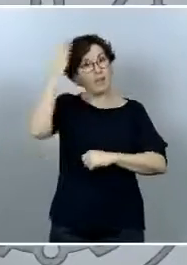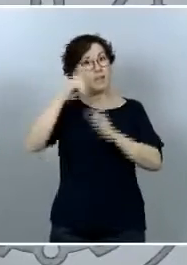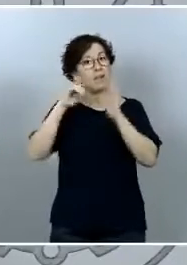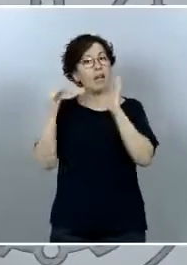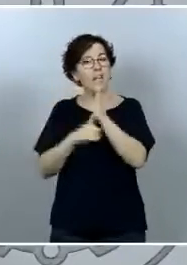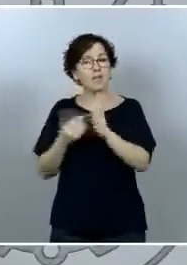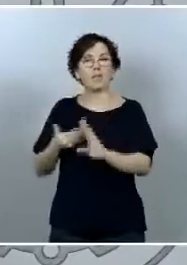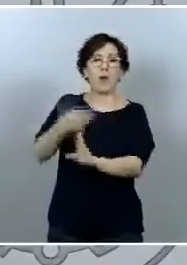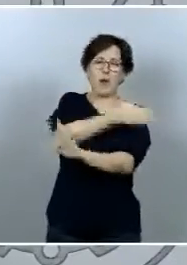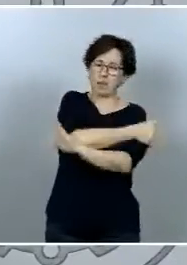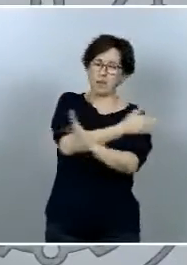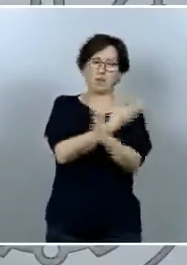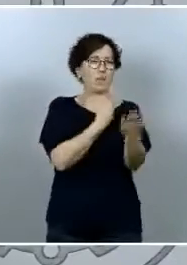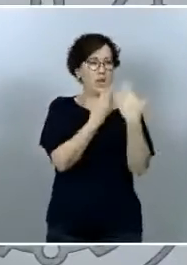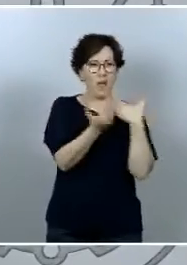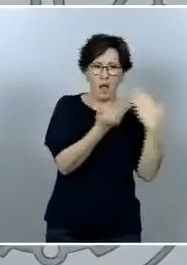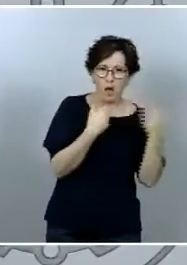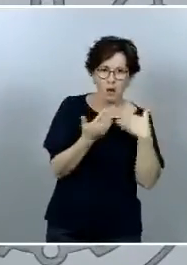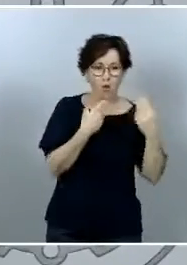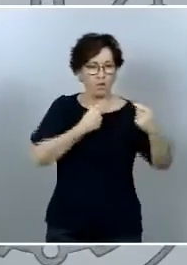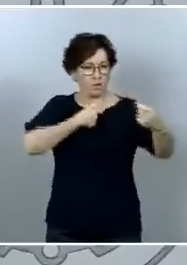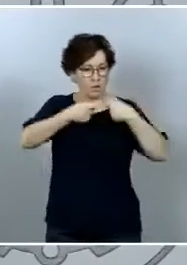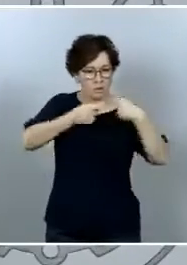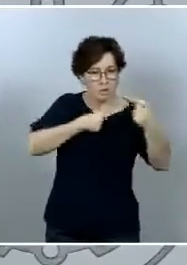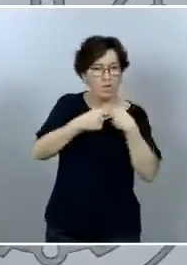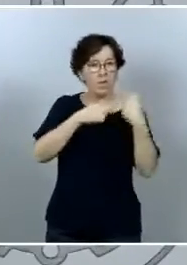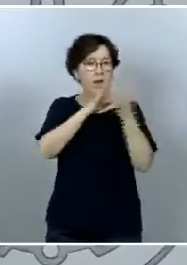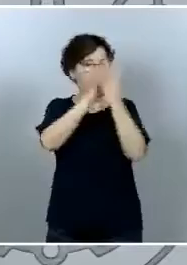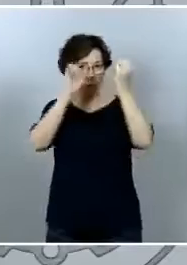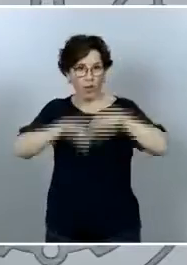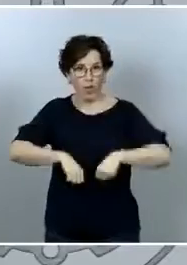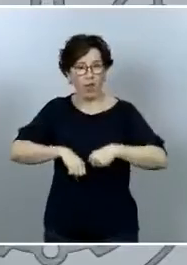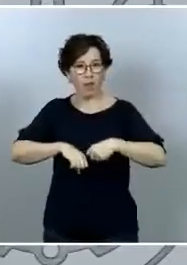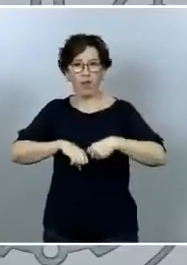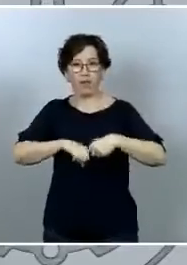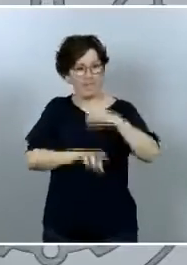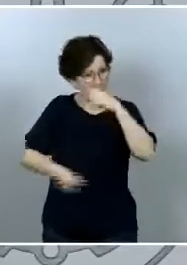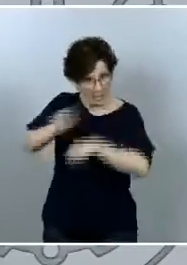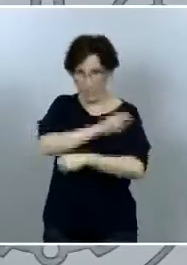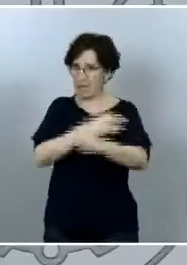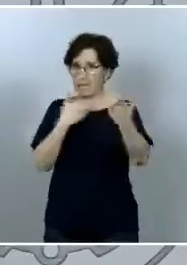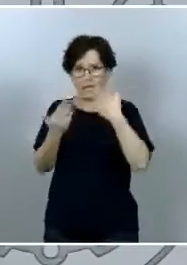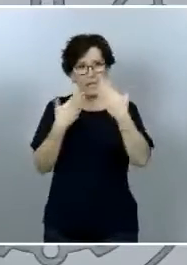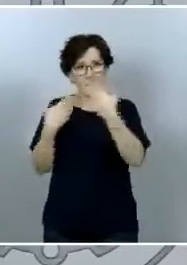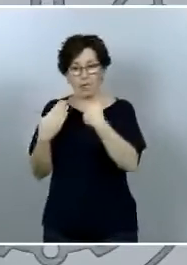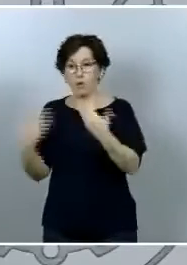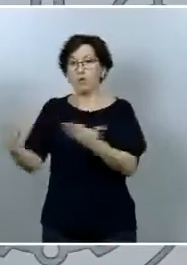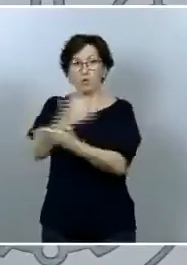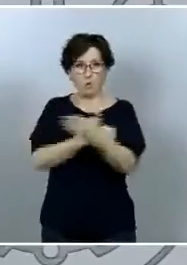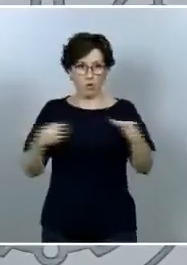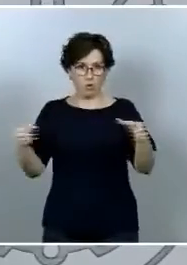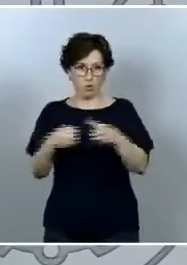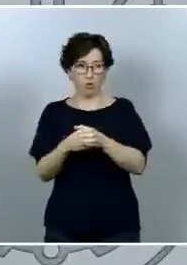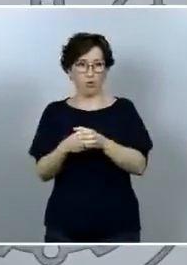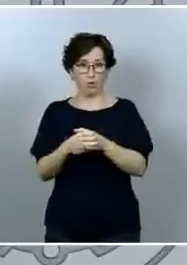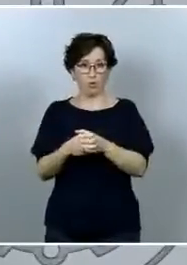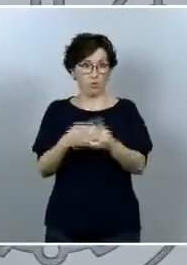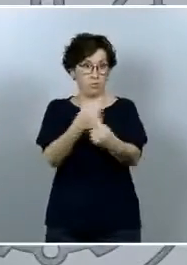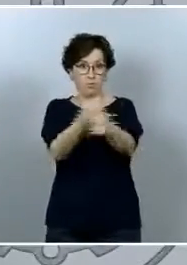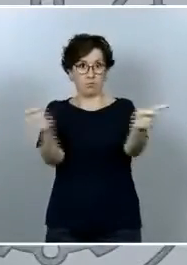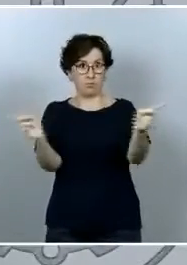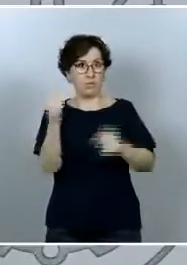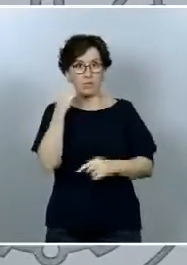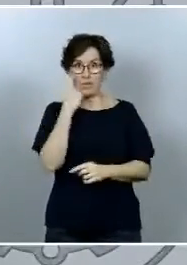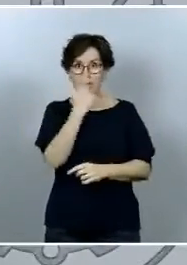dialogada acordada y vuelta a dialogar con todas las formaciones políticas porque la propia conformación y ustedes son testigos del